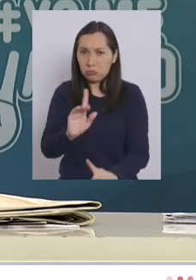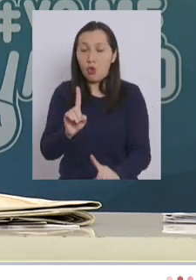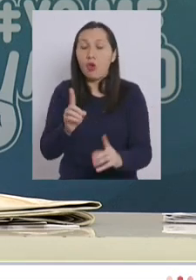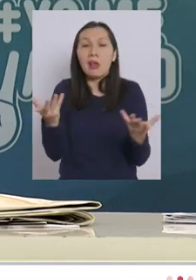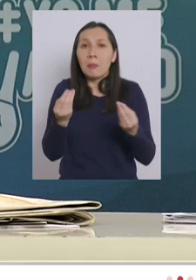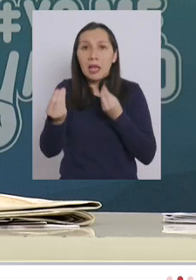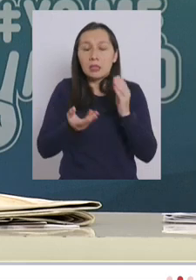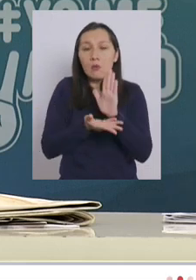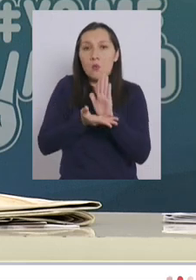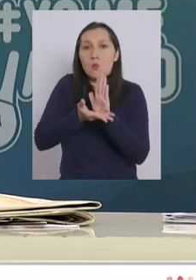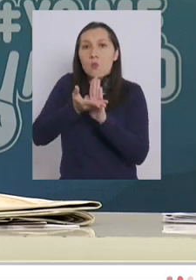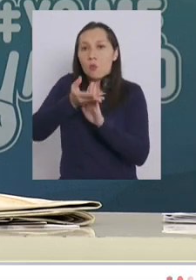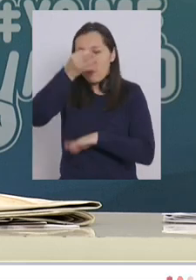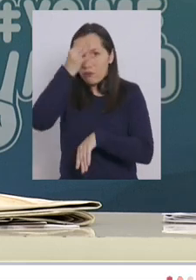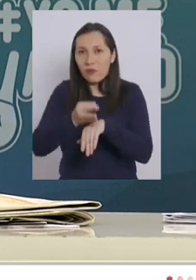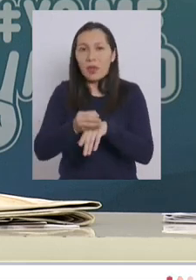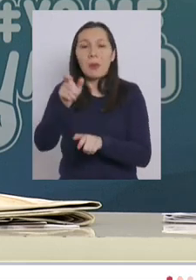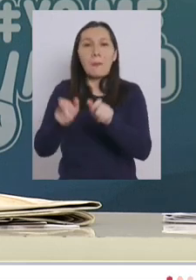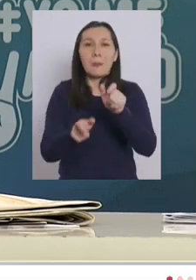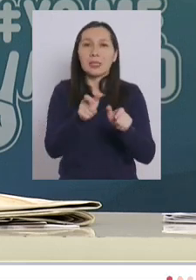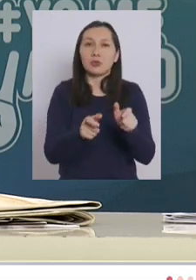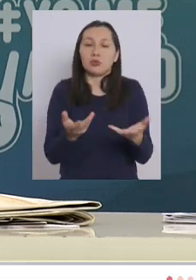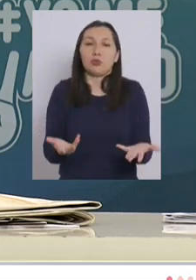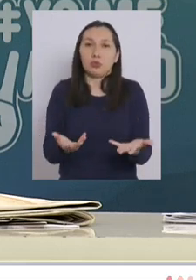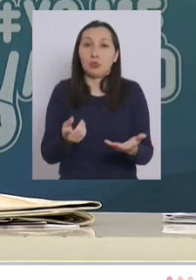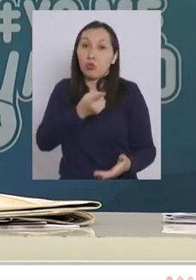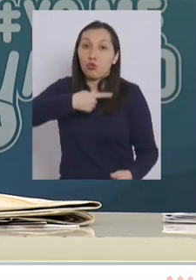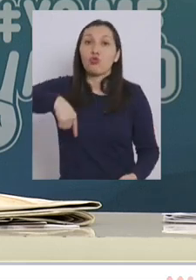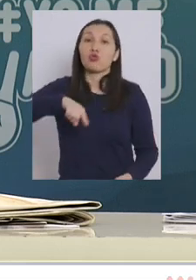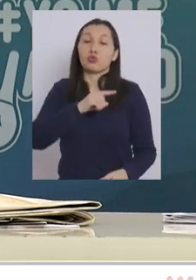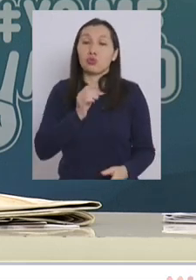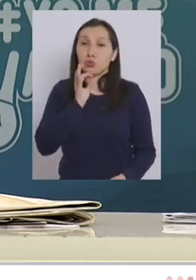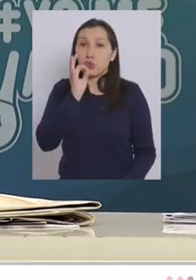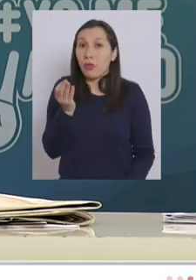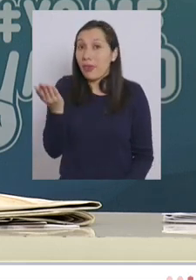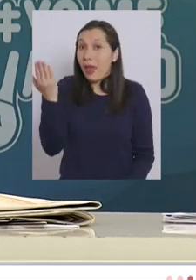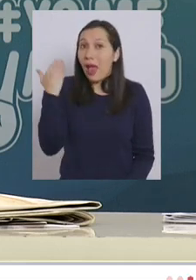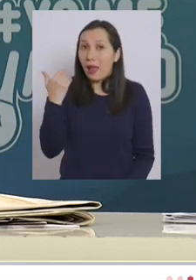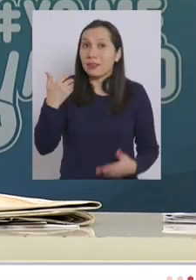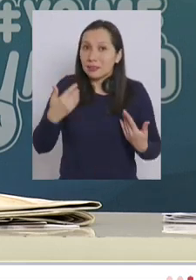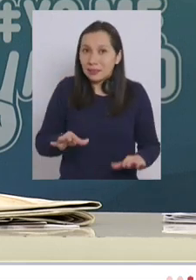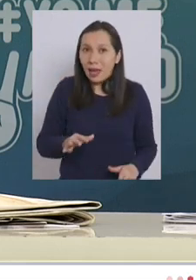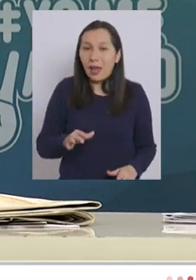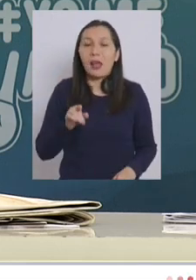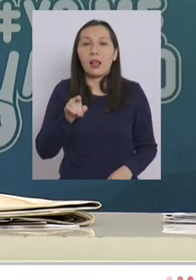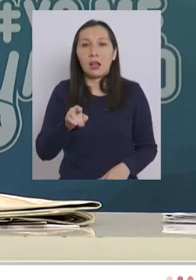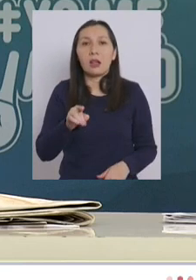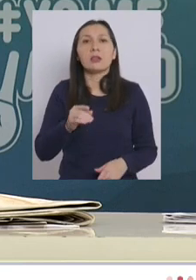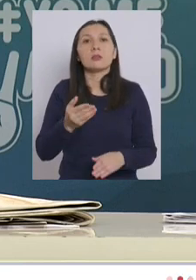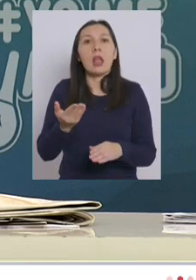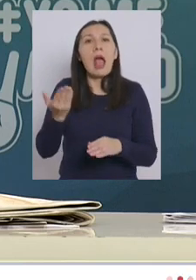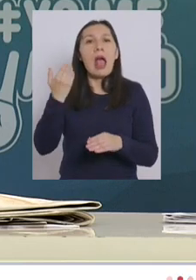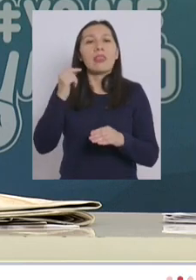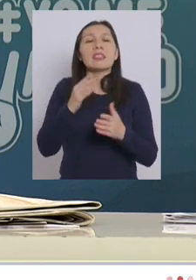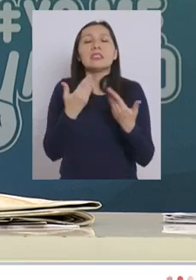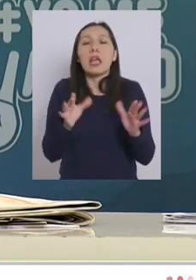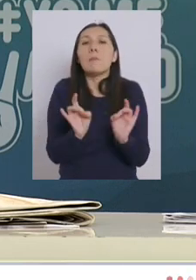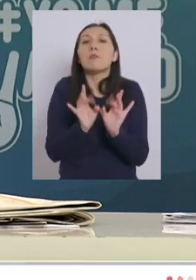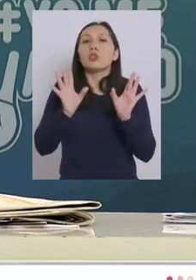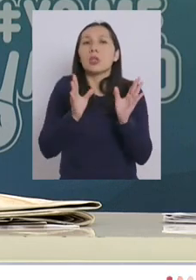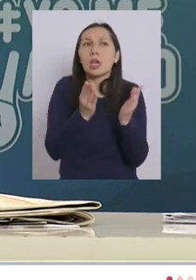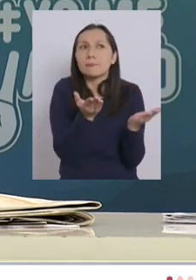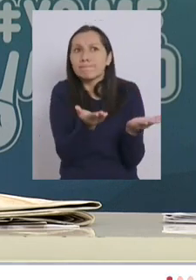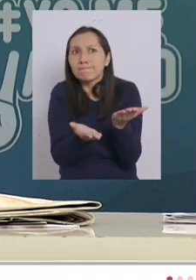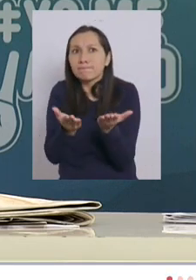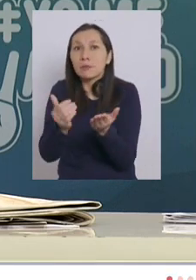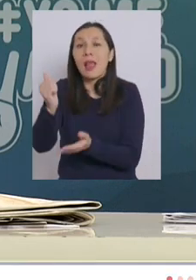aumento de los casos de los pacientes y que nosotros como le dije anteriormente incluso lo habíamos previsto cuando